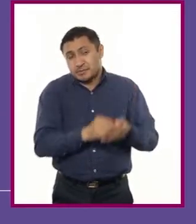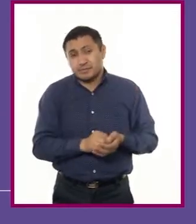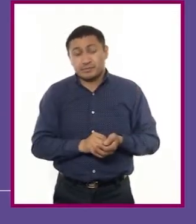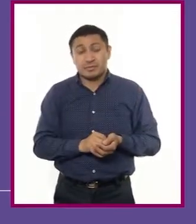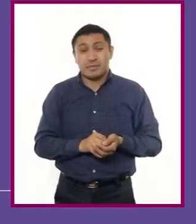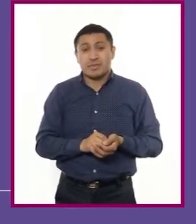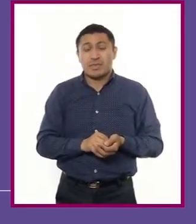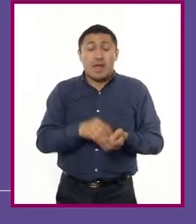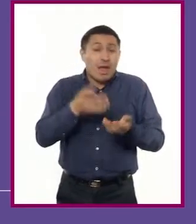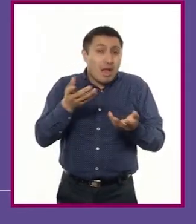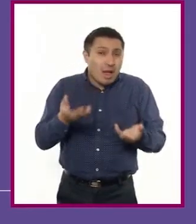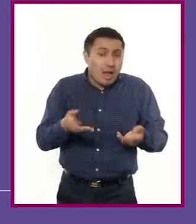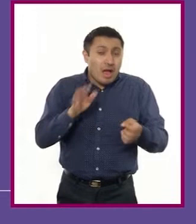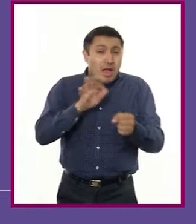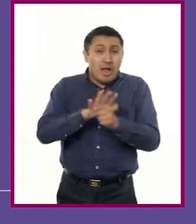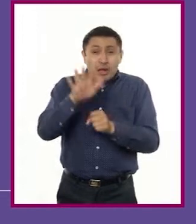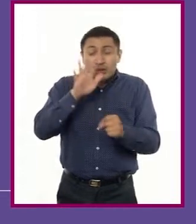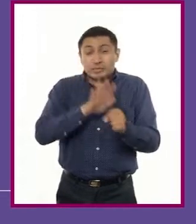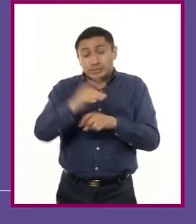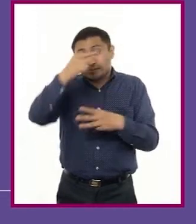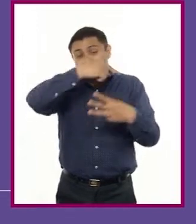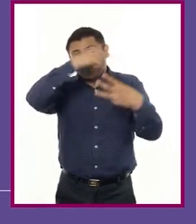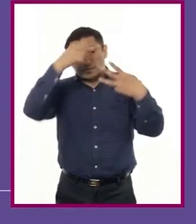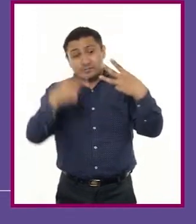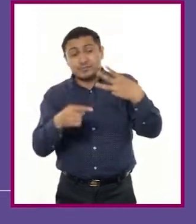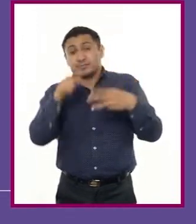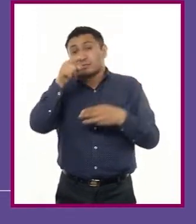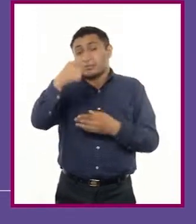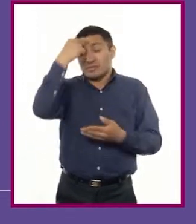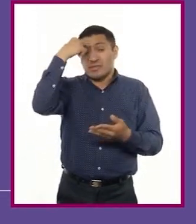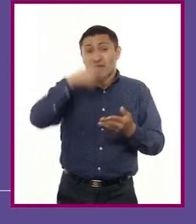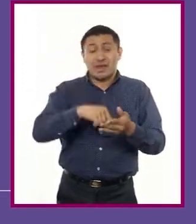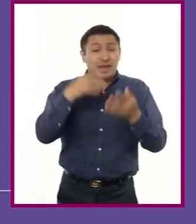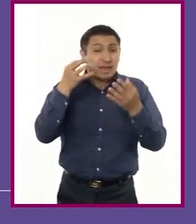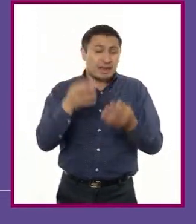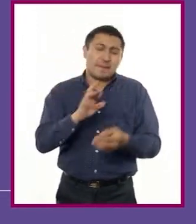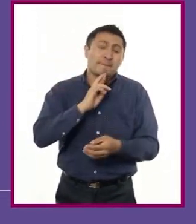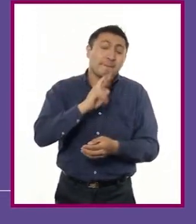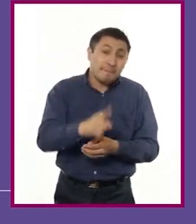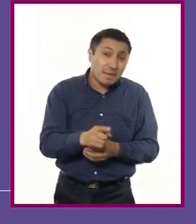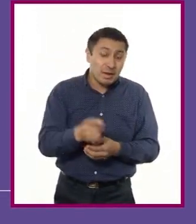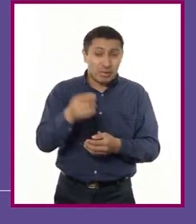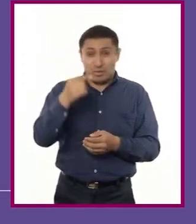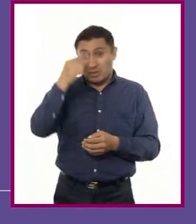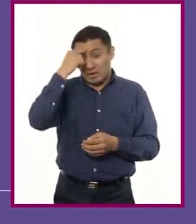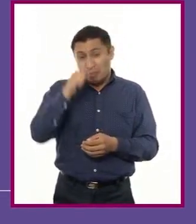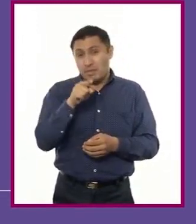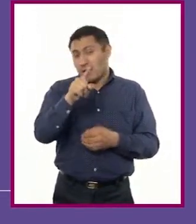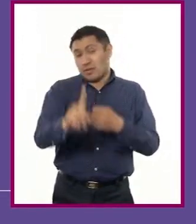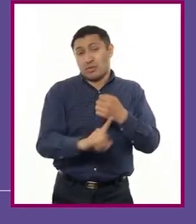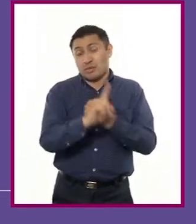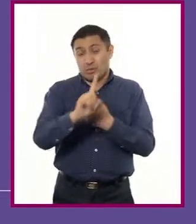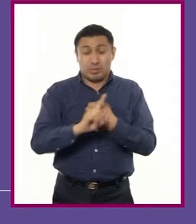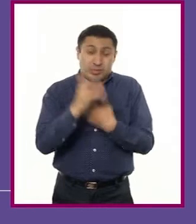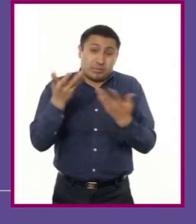¿Cuál de estas acciones consideras es la más adecuada ante el problema que enfrentas?